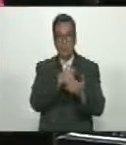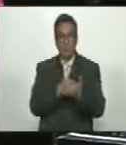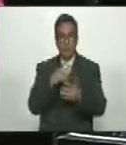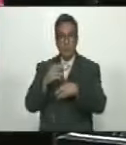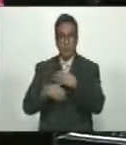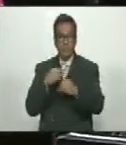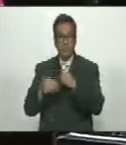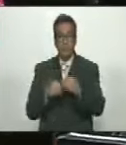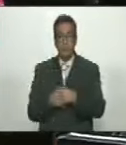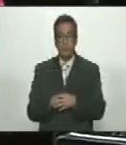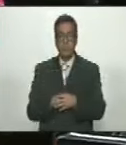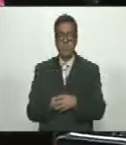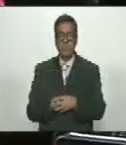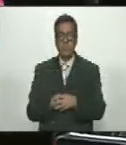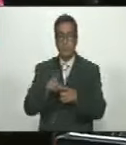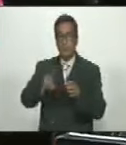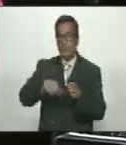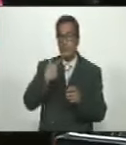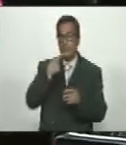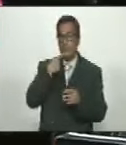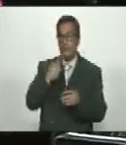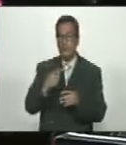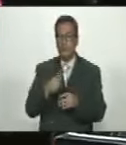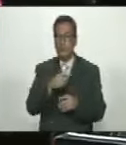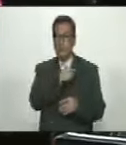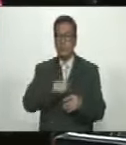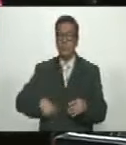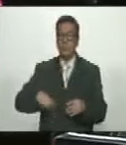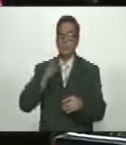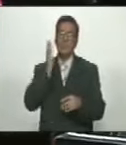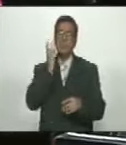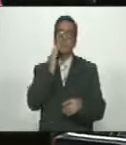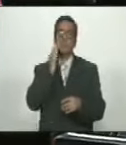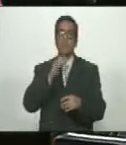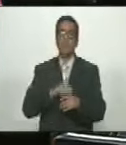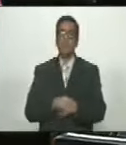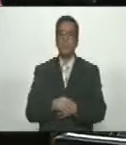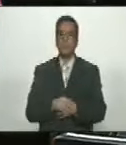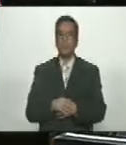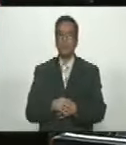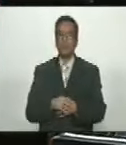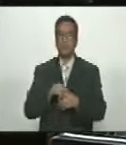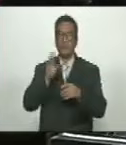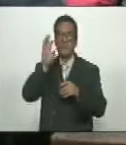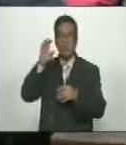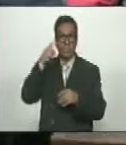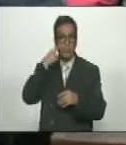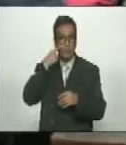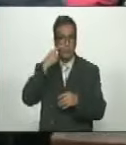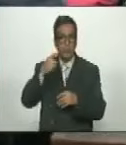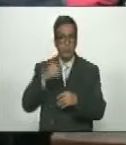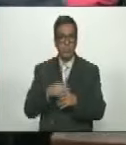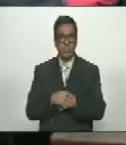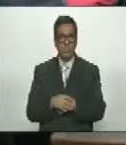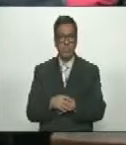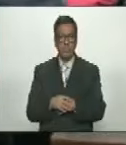se van a hacer y podemos decir presidente por ejemplo para que el país observe